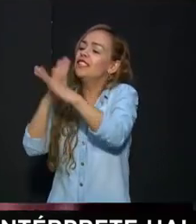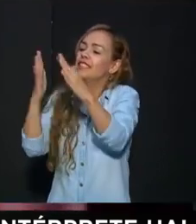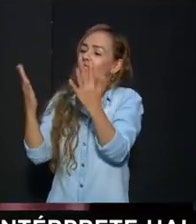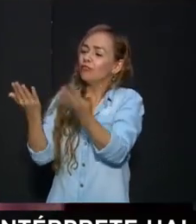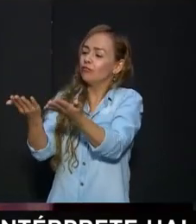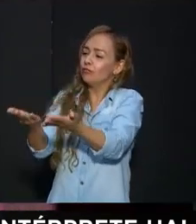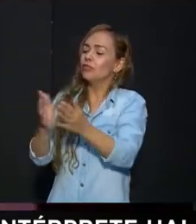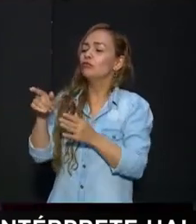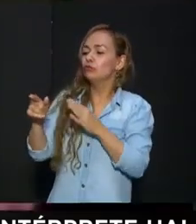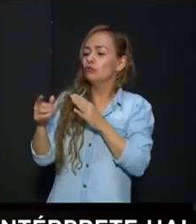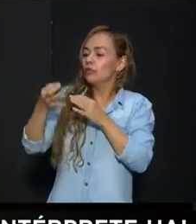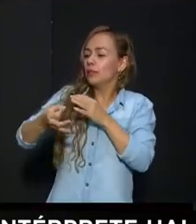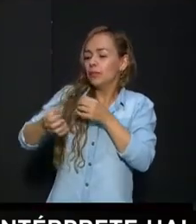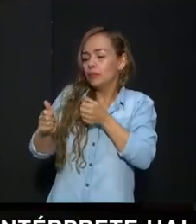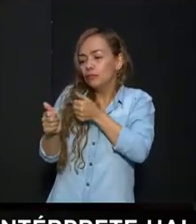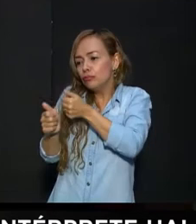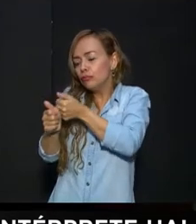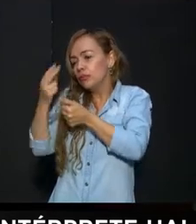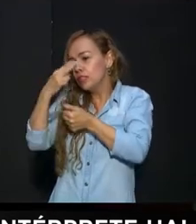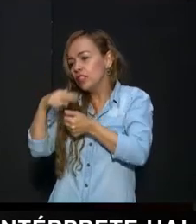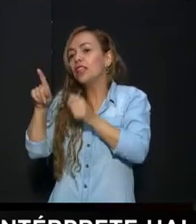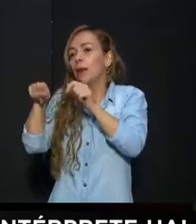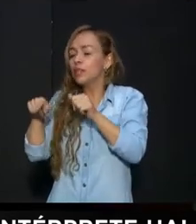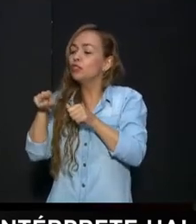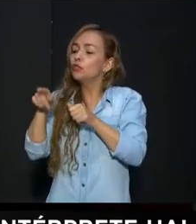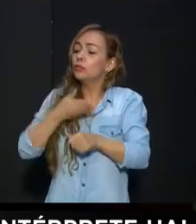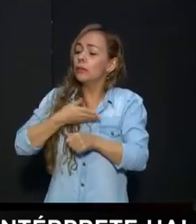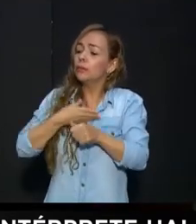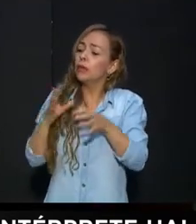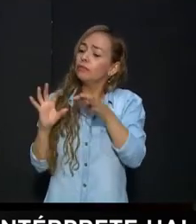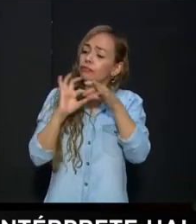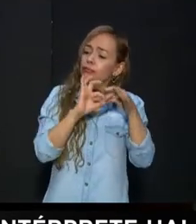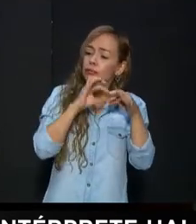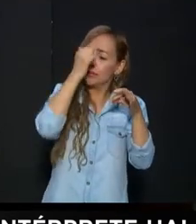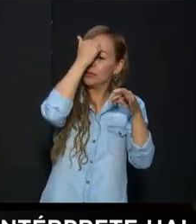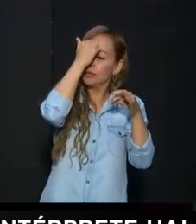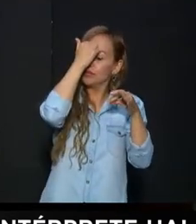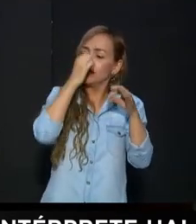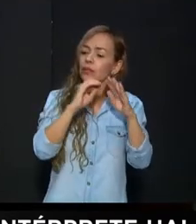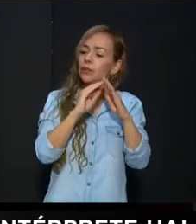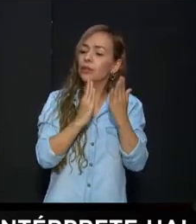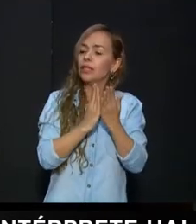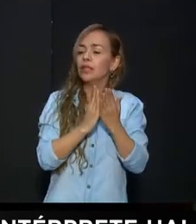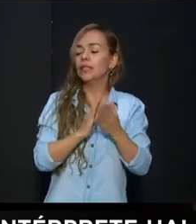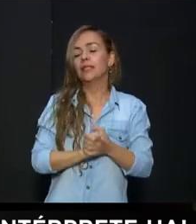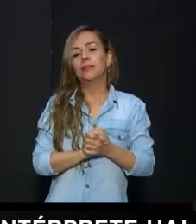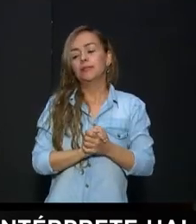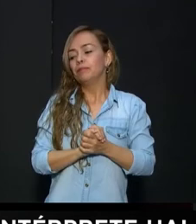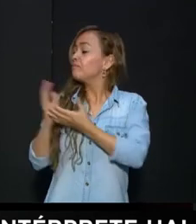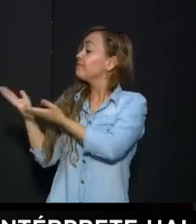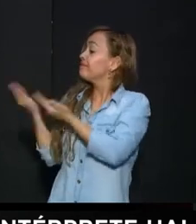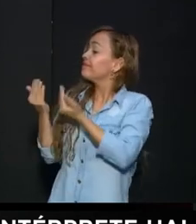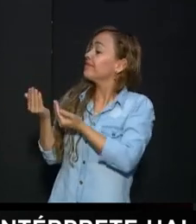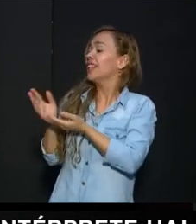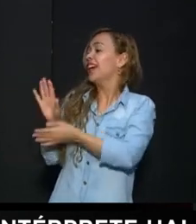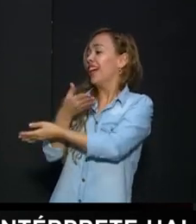Y sabemos que está muy conectada siempre con todos los docentes de esta institución educativa Bueno, ¿qué tal si las despedimos con Troa? Troa